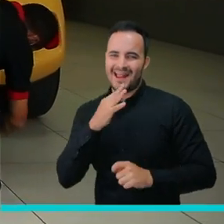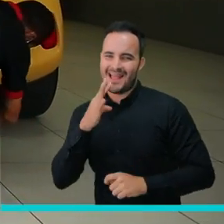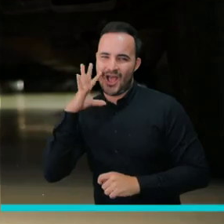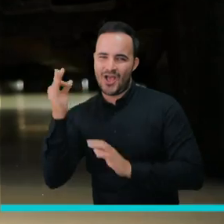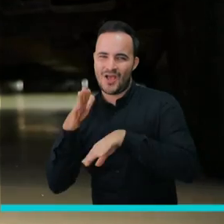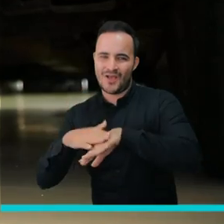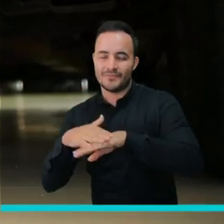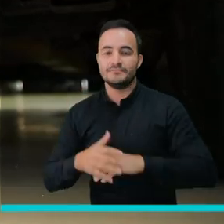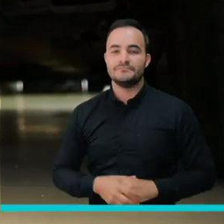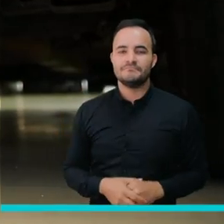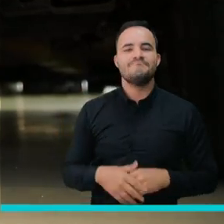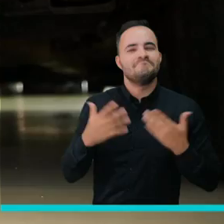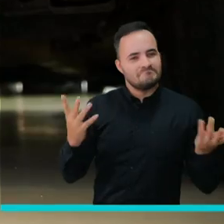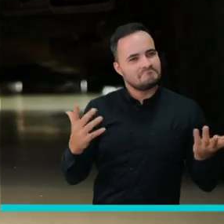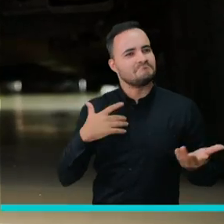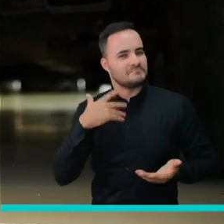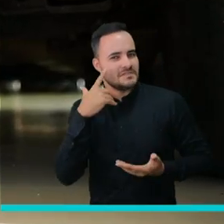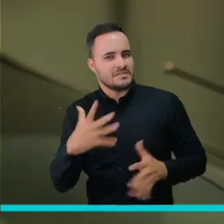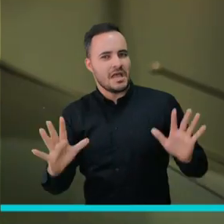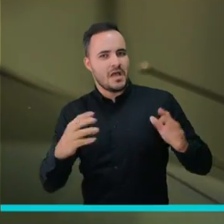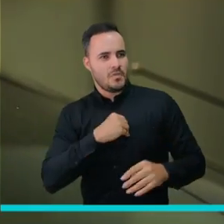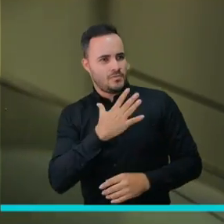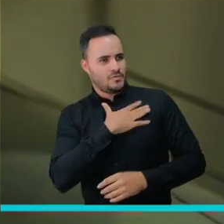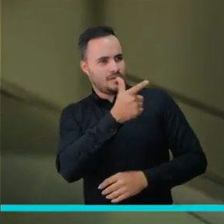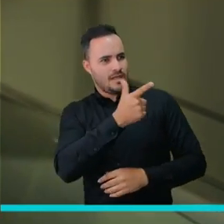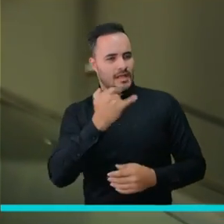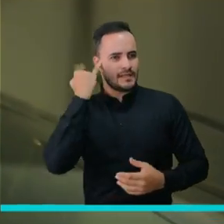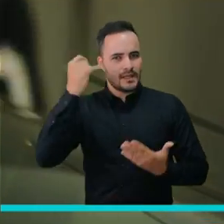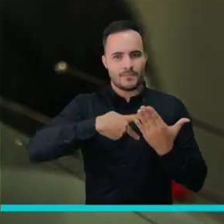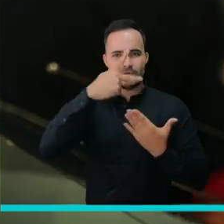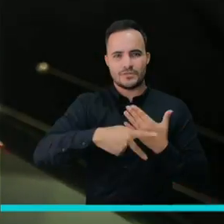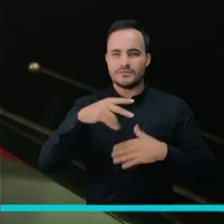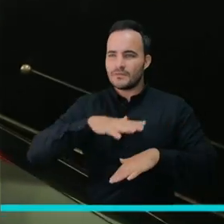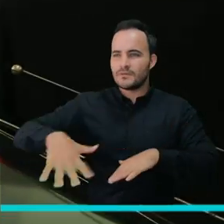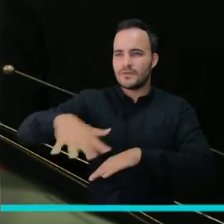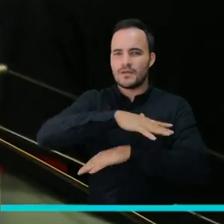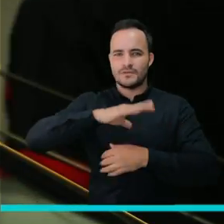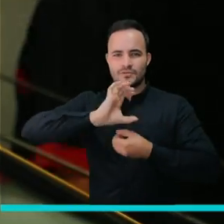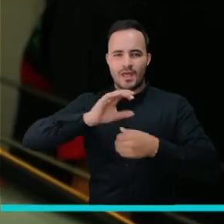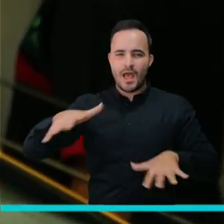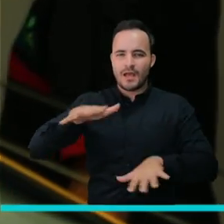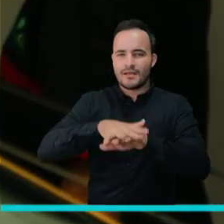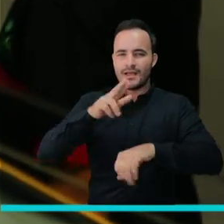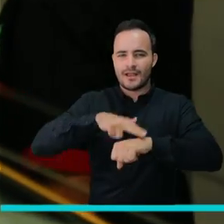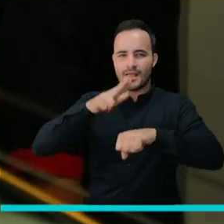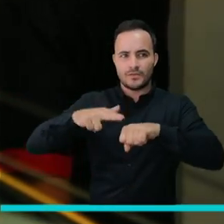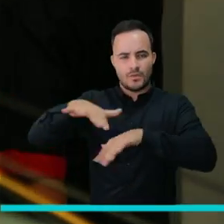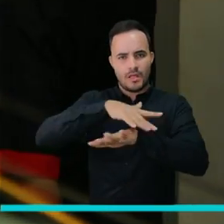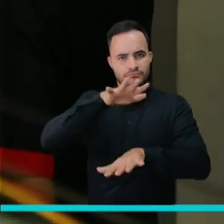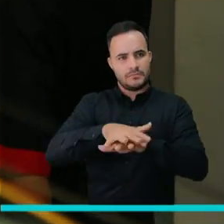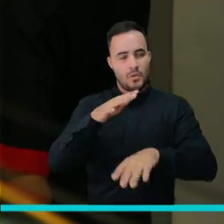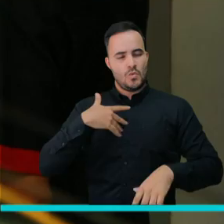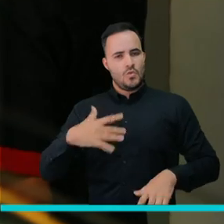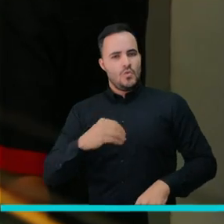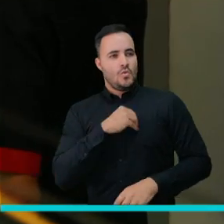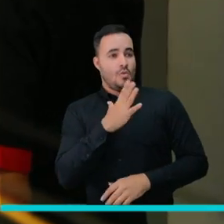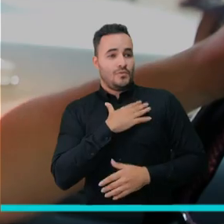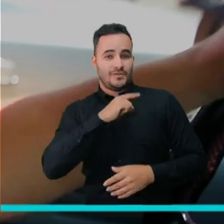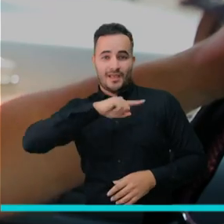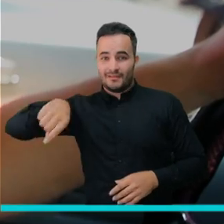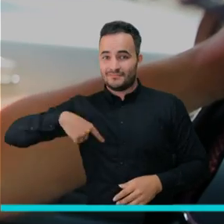dio esta oportunidad ahora con Eco Ciudad, con la Alcaldía y esa es una gran oportunidad para nosotros,